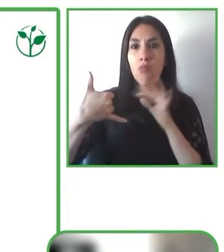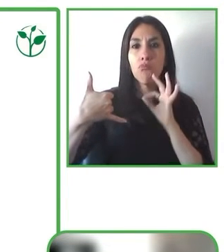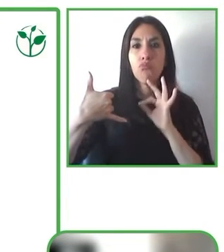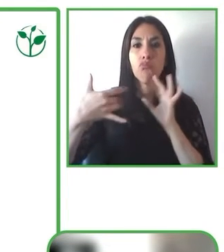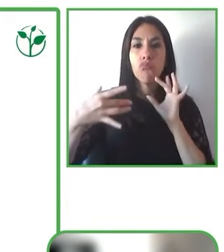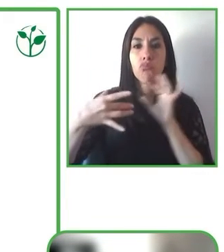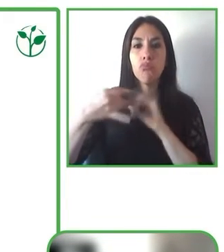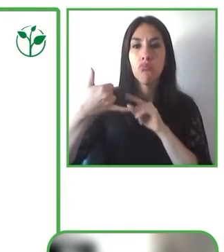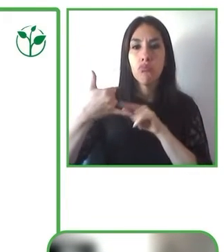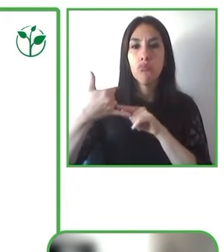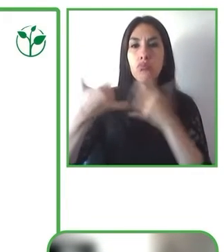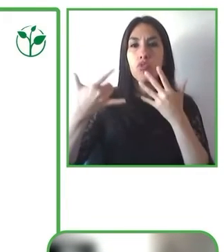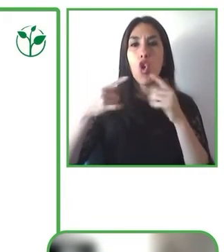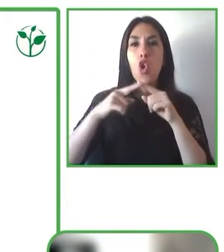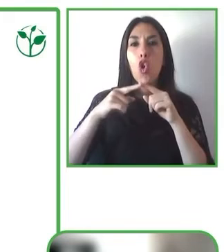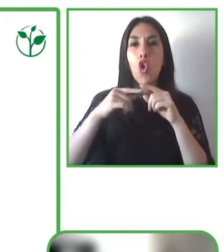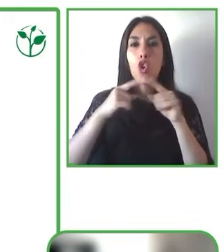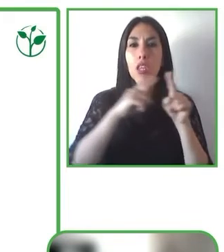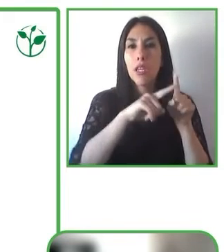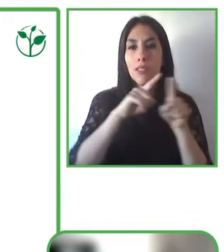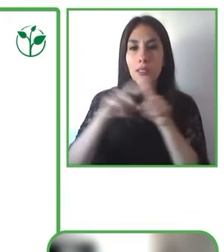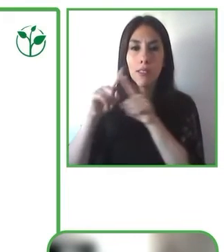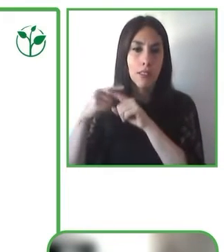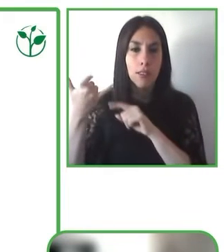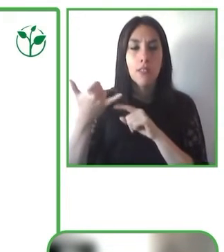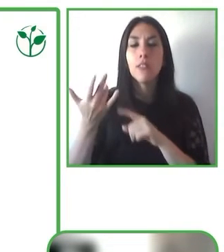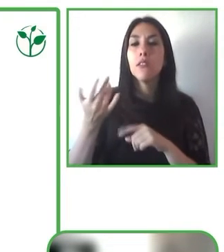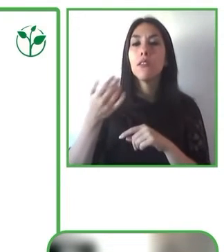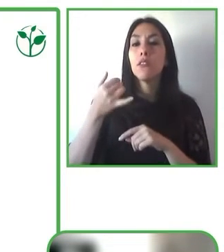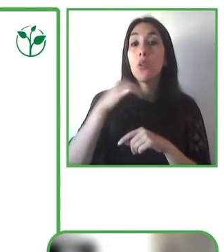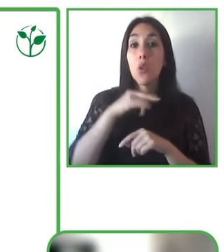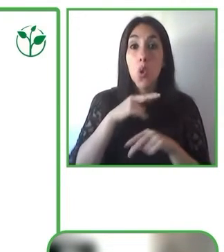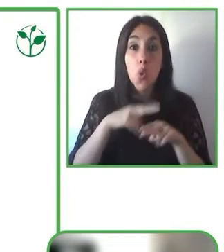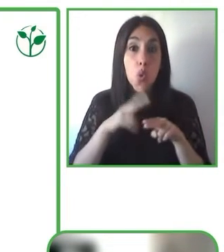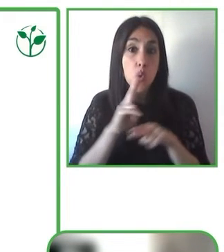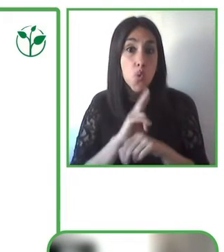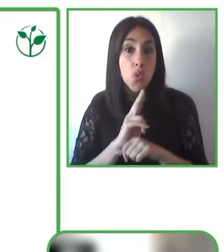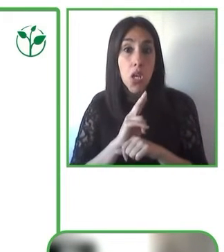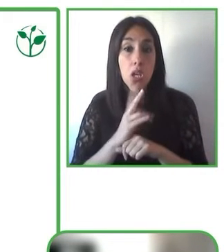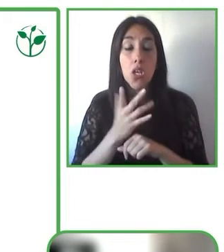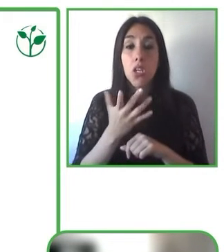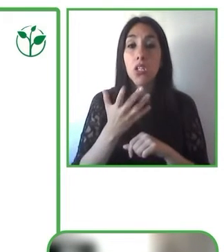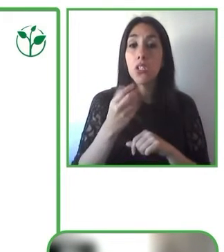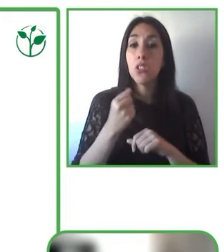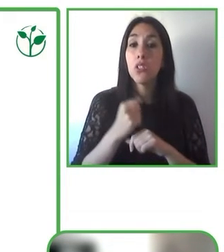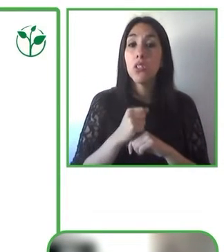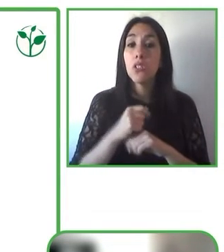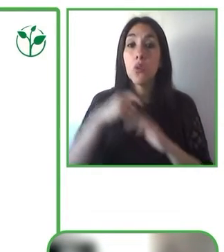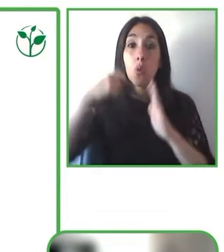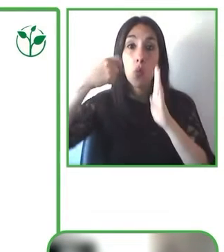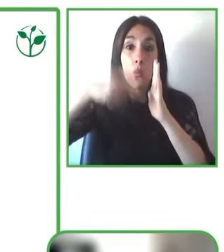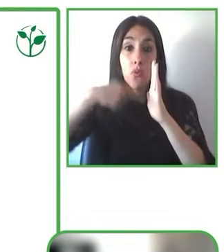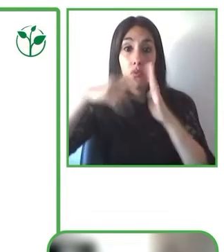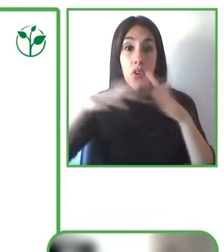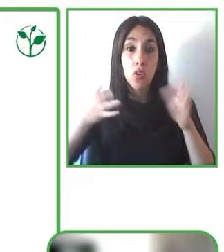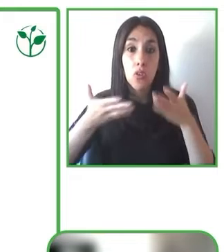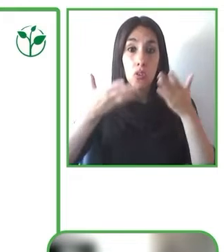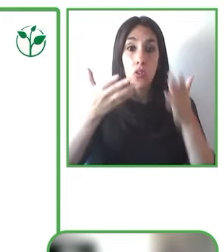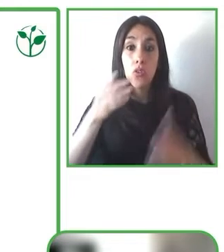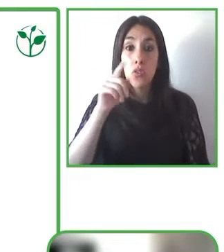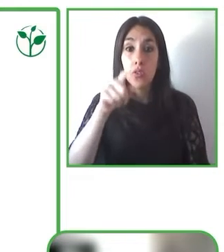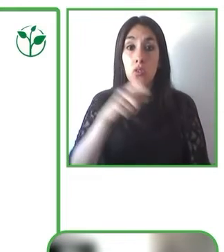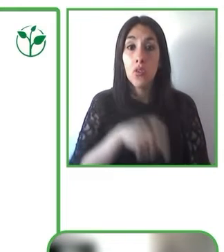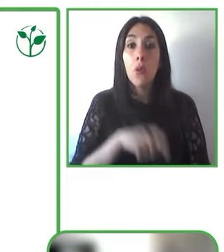dispositivo. Entonces estos videos están disponibles en el sitio web y así abordamos esa